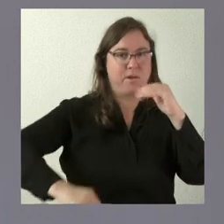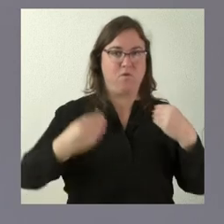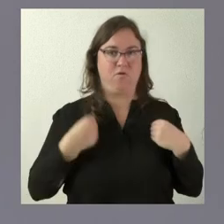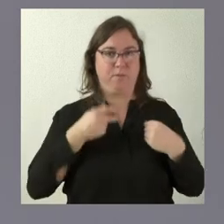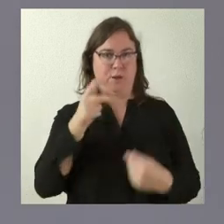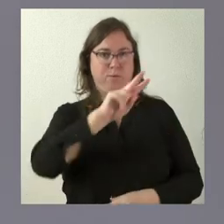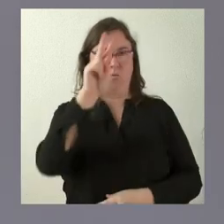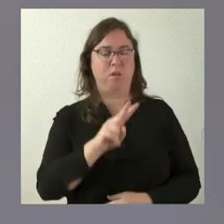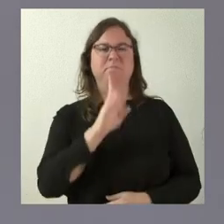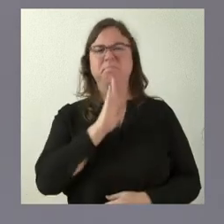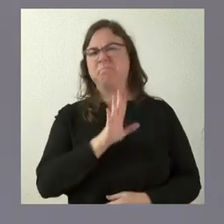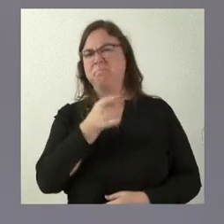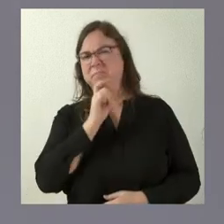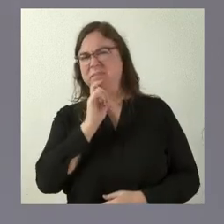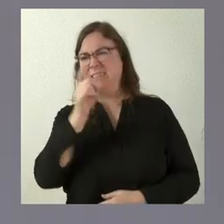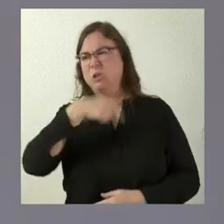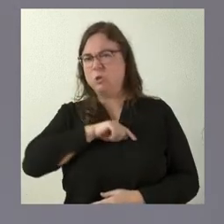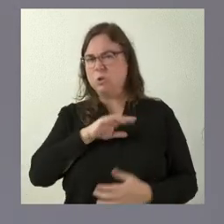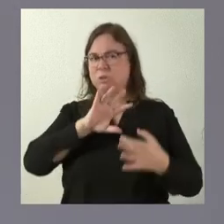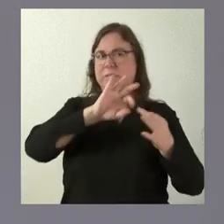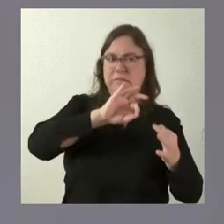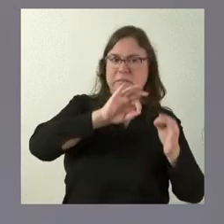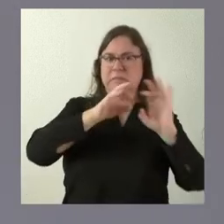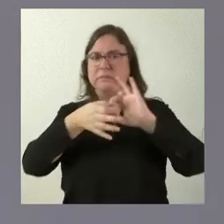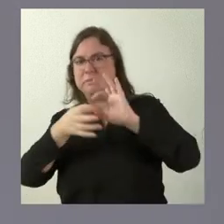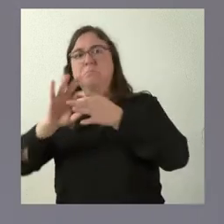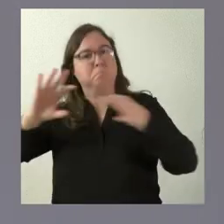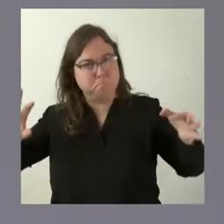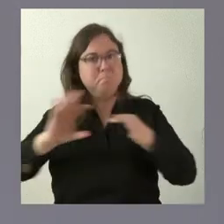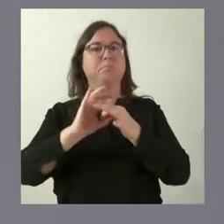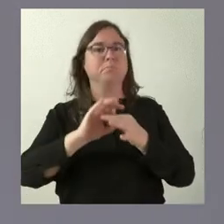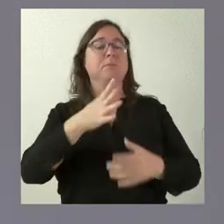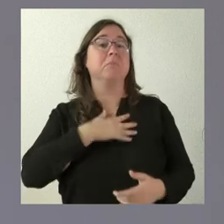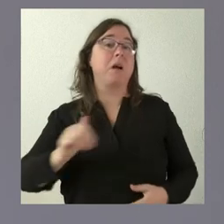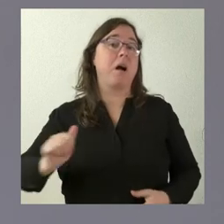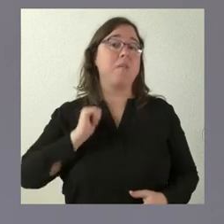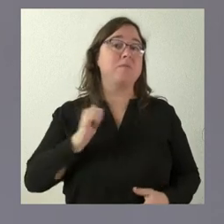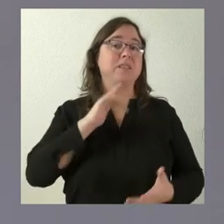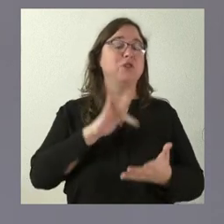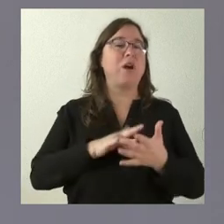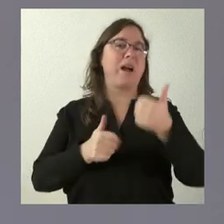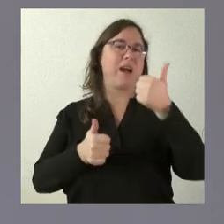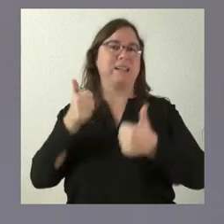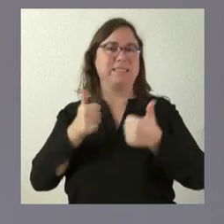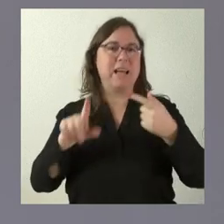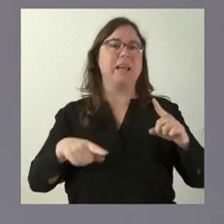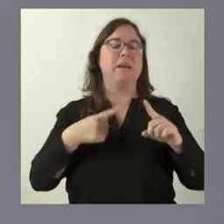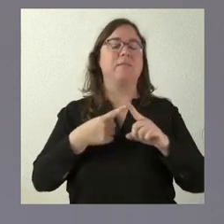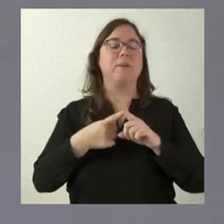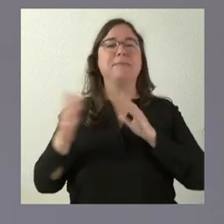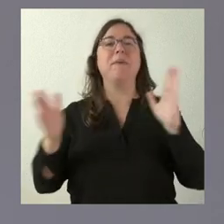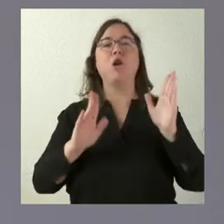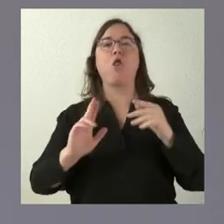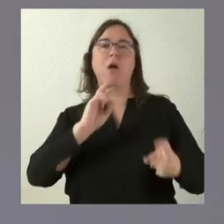difícil que nosotros engancháramos una cosa con otra, pero aprovechando que se sometió a examen y a periodo de alegaciones